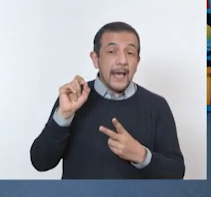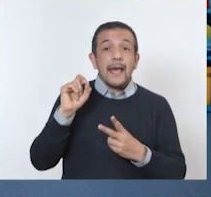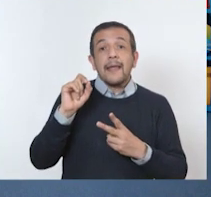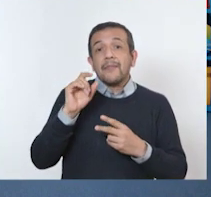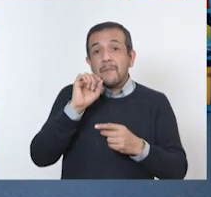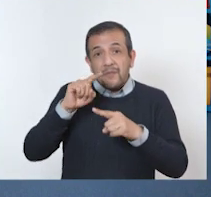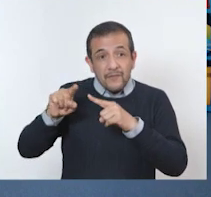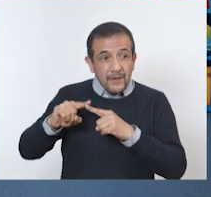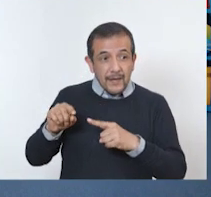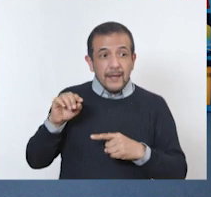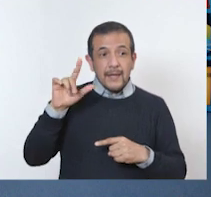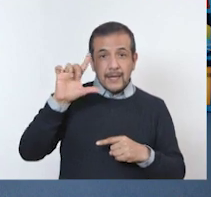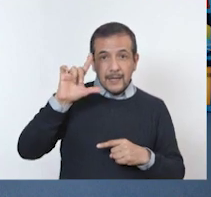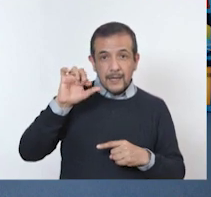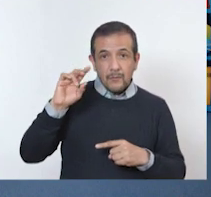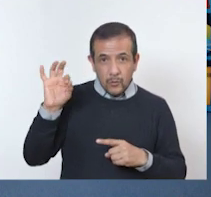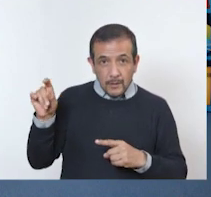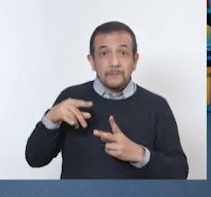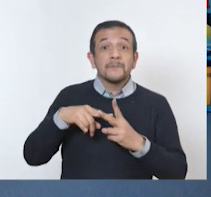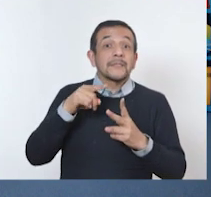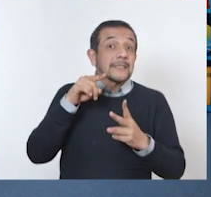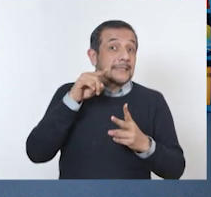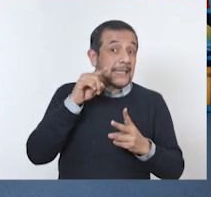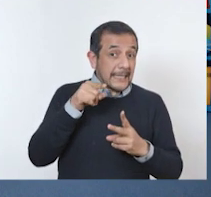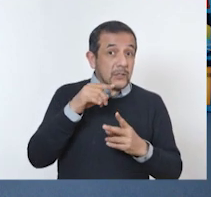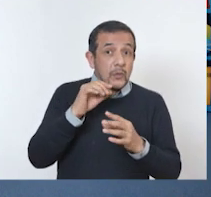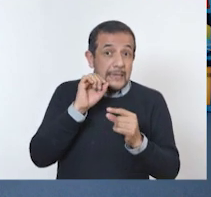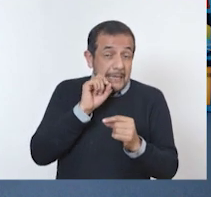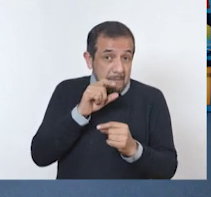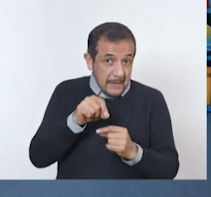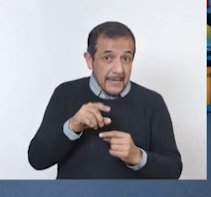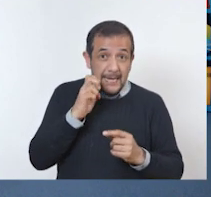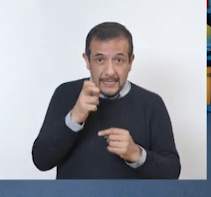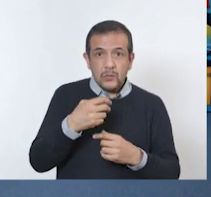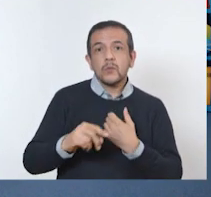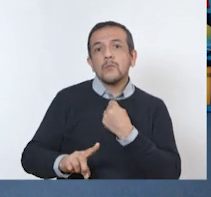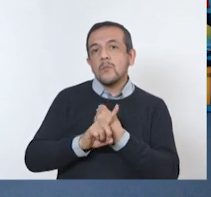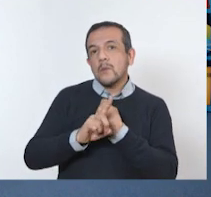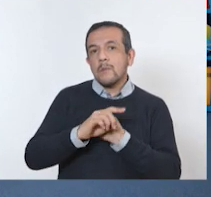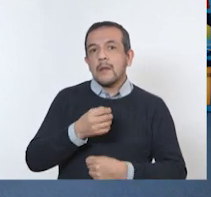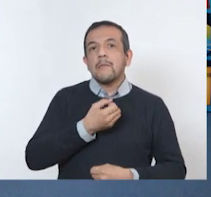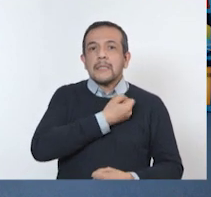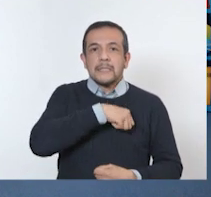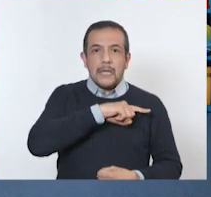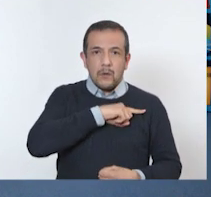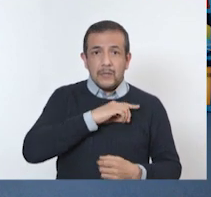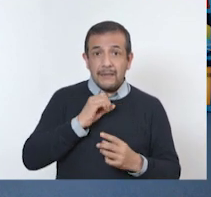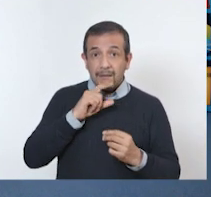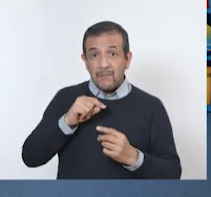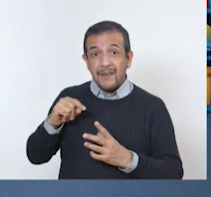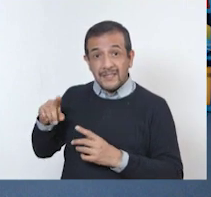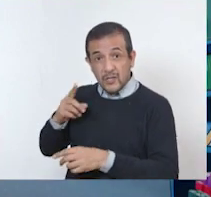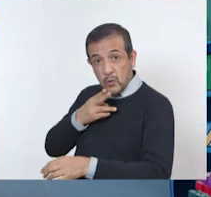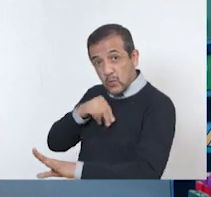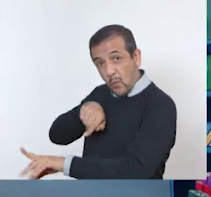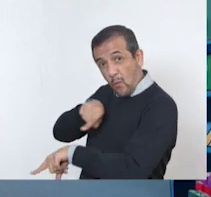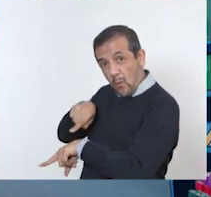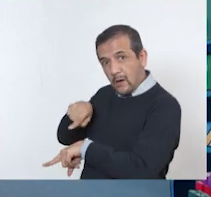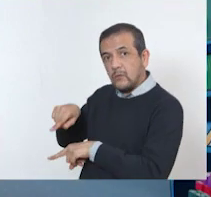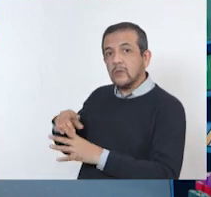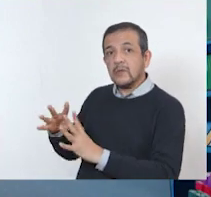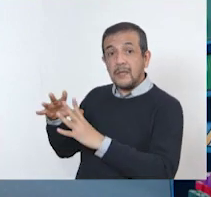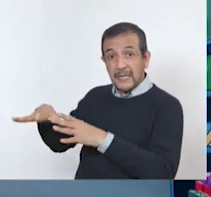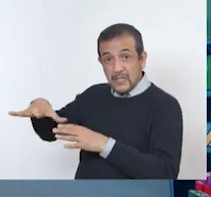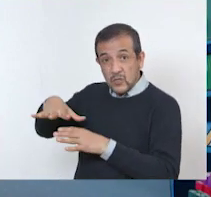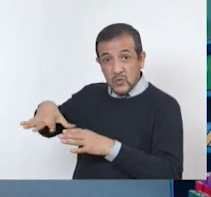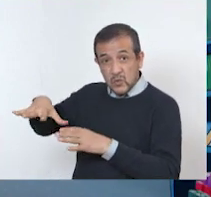la enfermedad de Lyme. También el tráfico ilegal nos puede afectar la salud humana y de todo un ecosistema. Se me ocurre